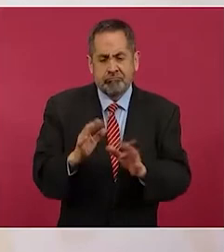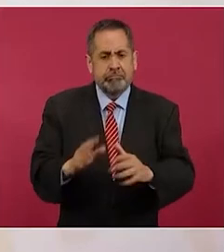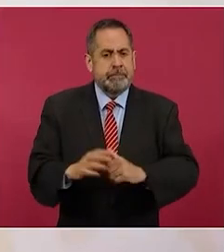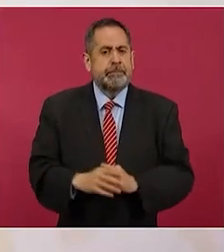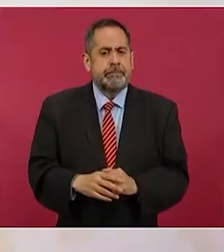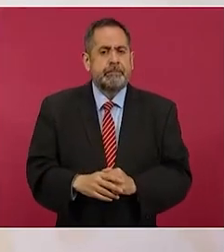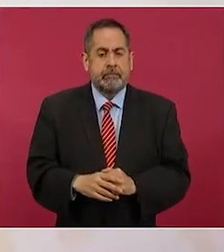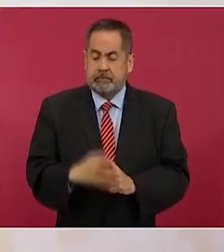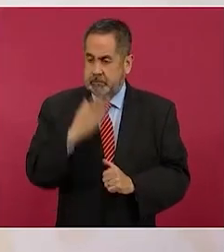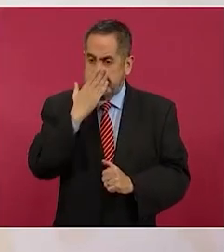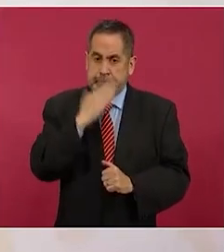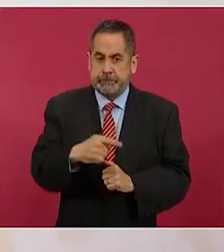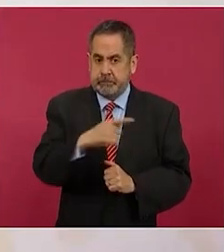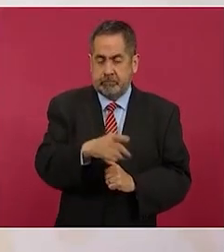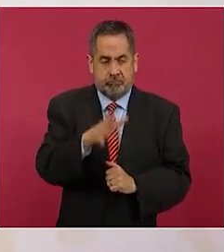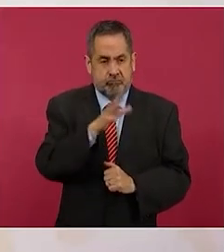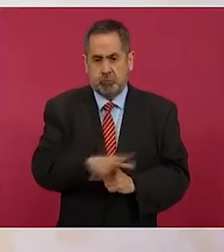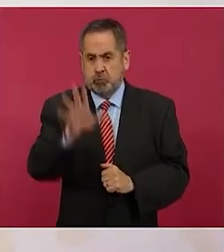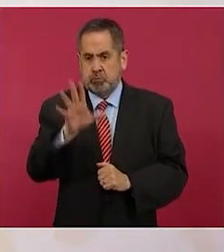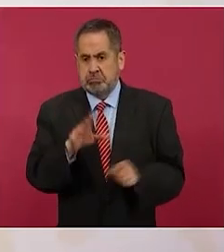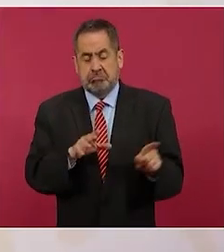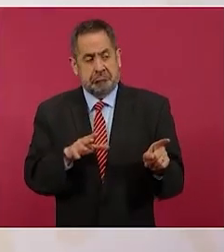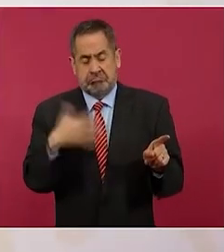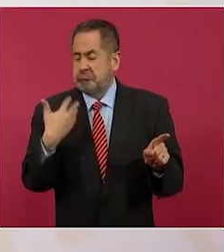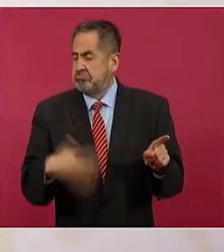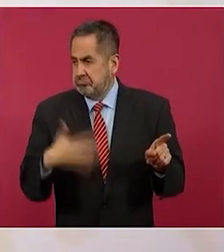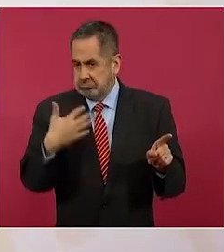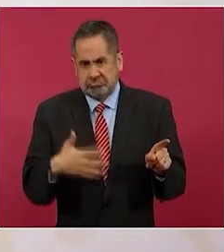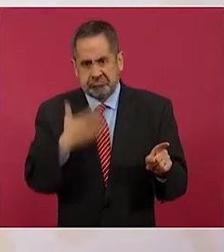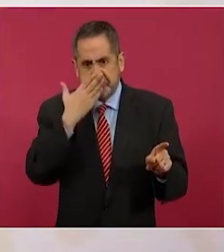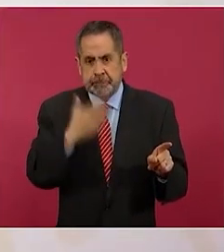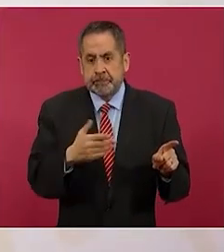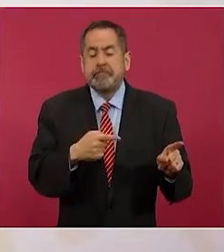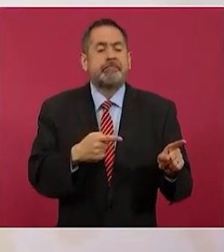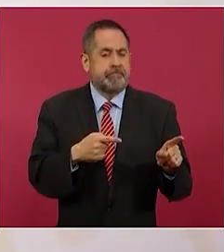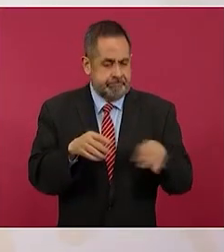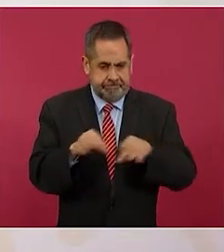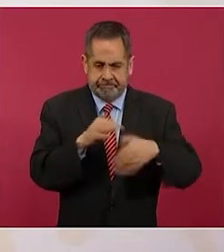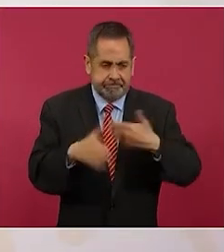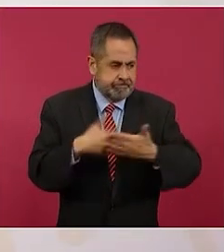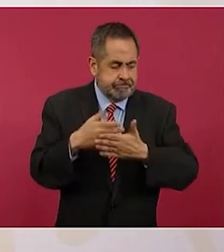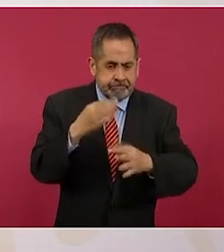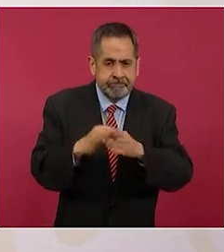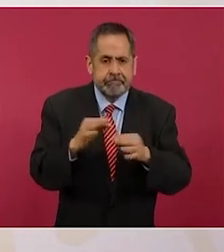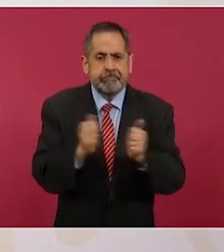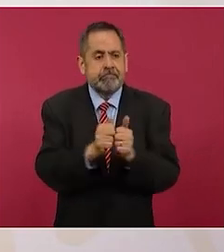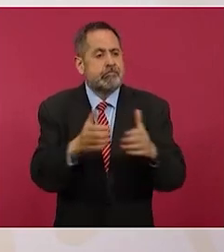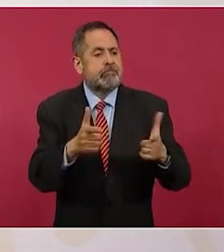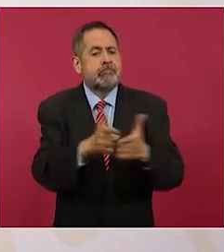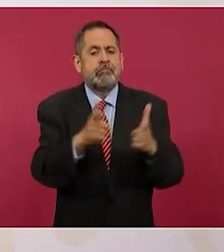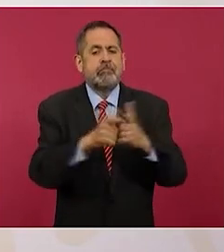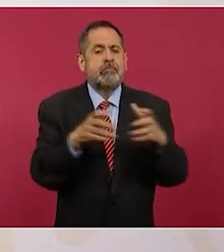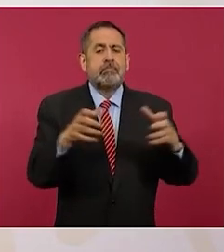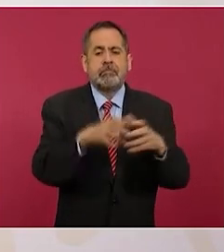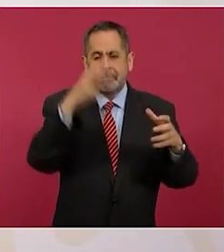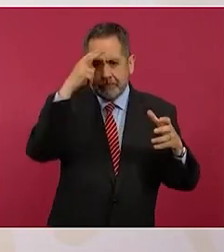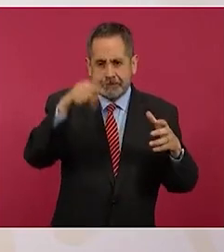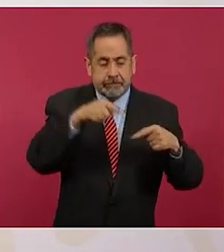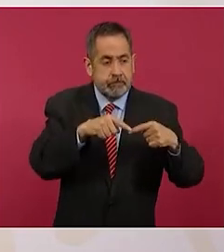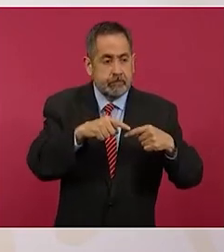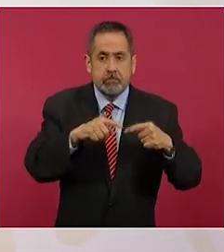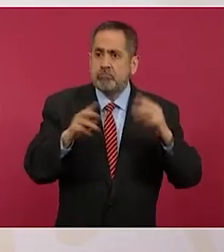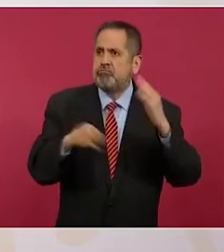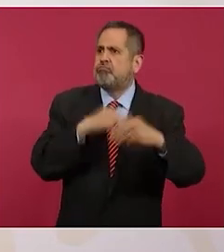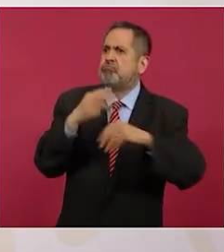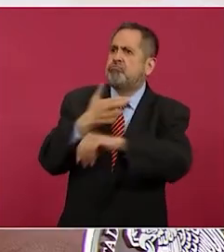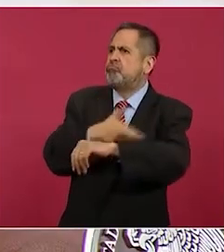Es algo extraordinario lo que han hecho el cuerpo diplomático de México en el